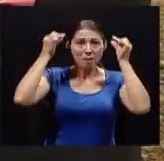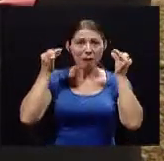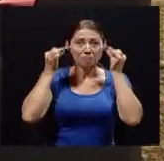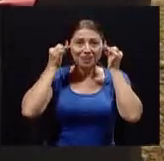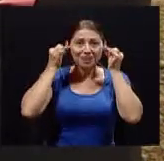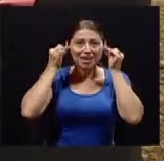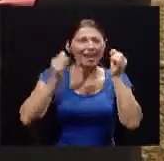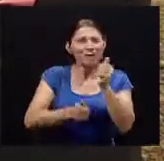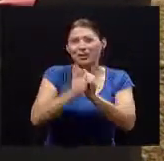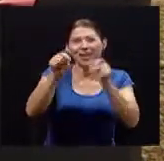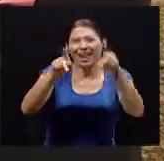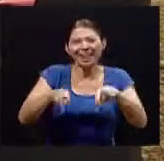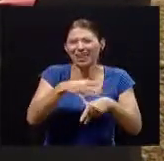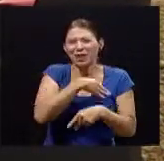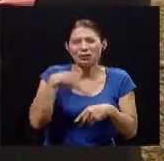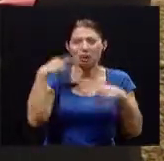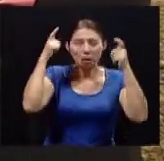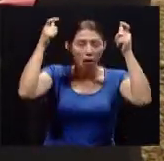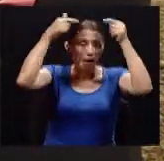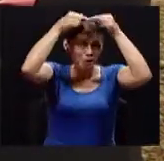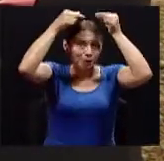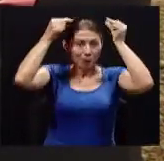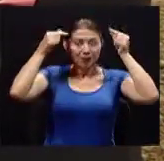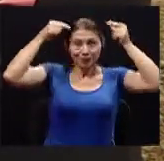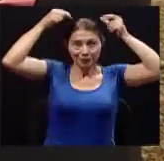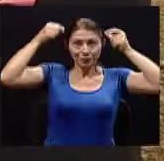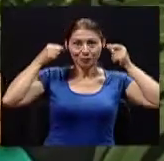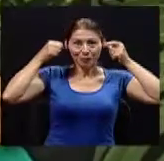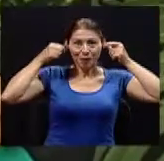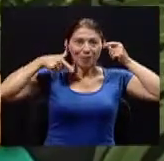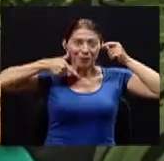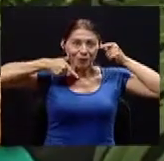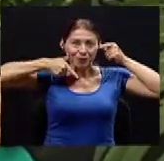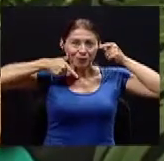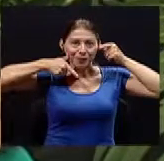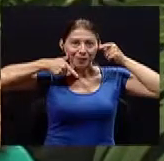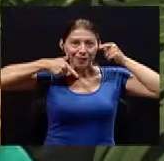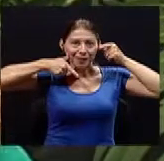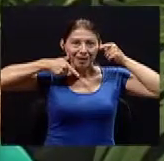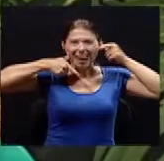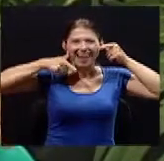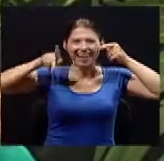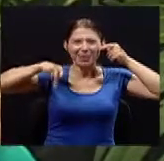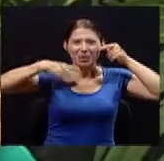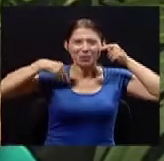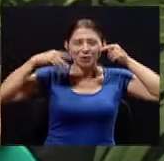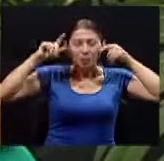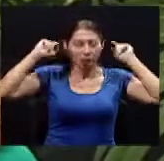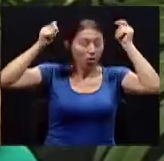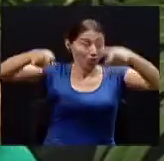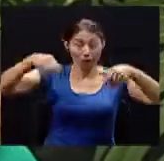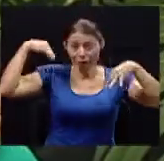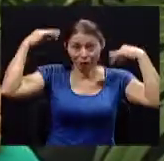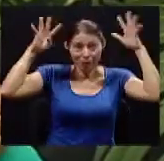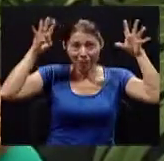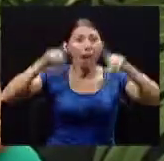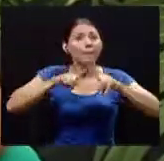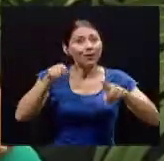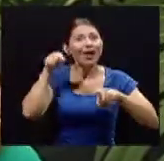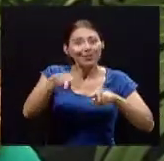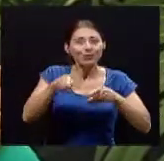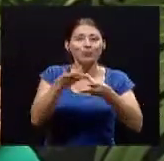de las personas que tienen la central telefónica o que tienen un teléfono a su cargo que sea de mucho peso entonces deberíamos